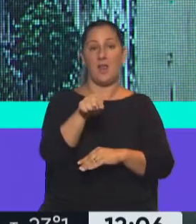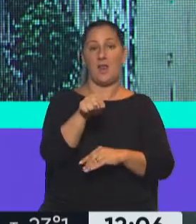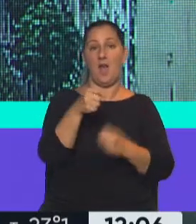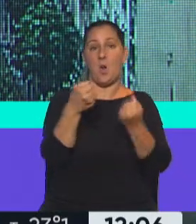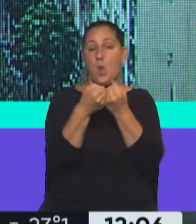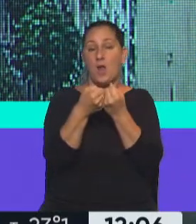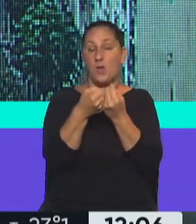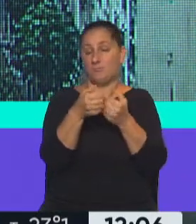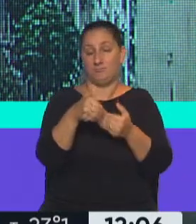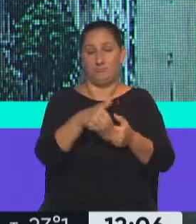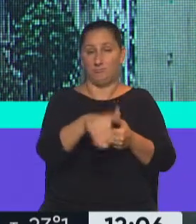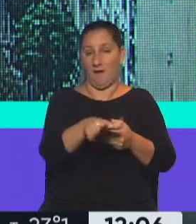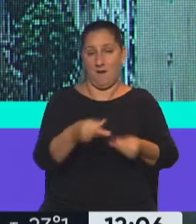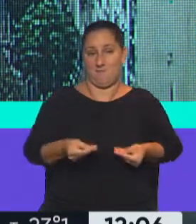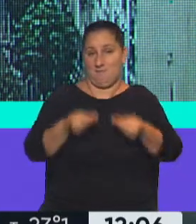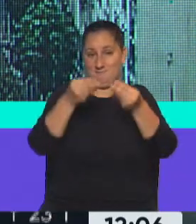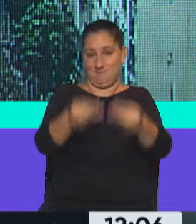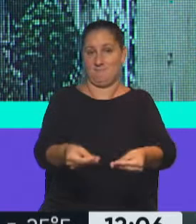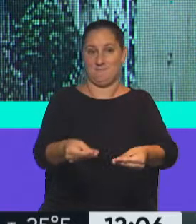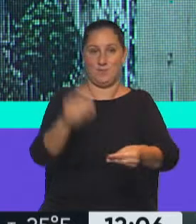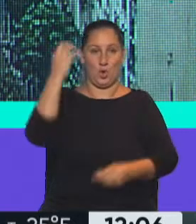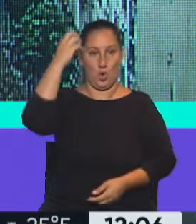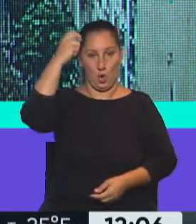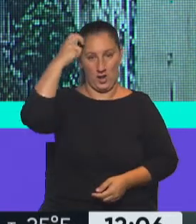acuerdo va a estar llegando al Congreso de la Nación.